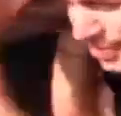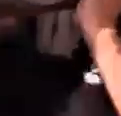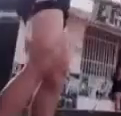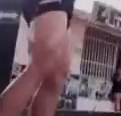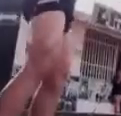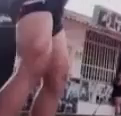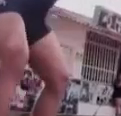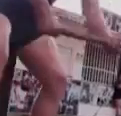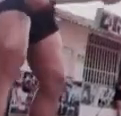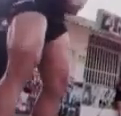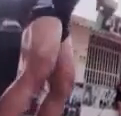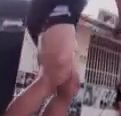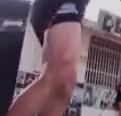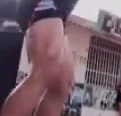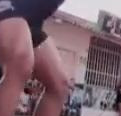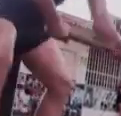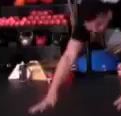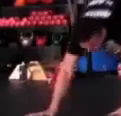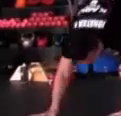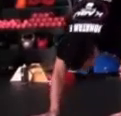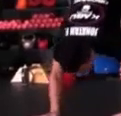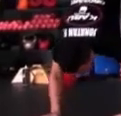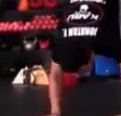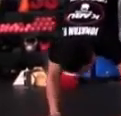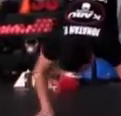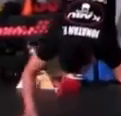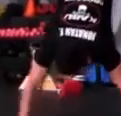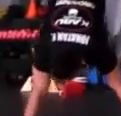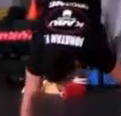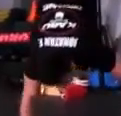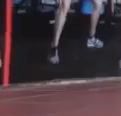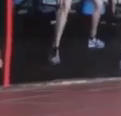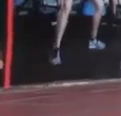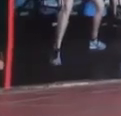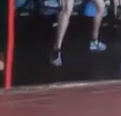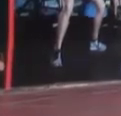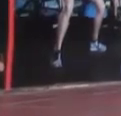El trabajo en equipo Es su mayor fortaleza